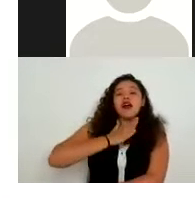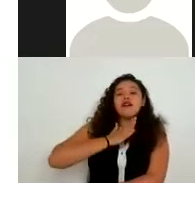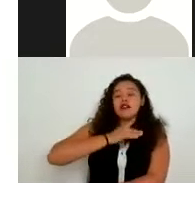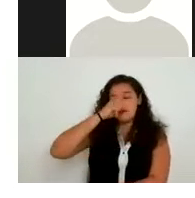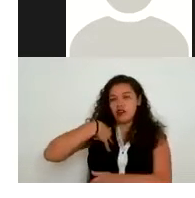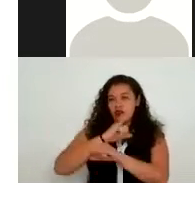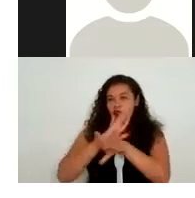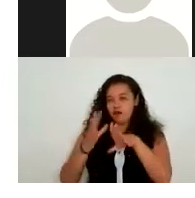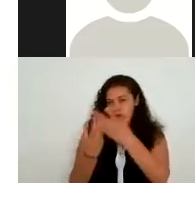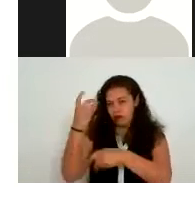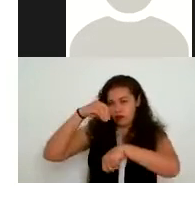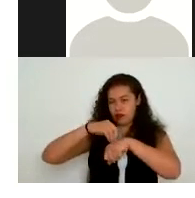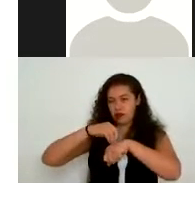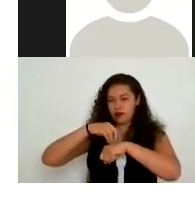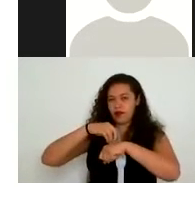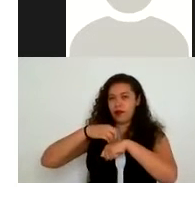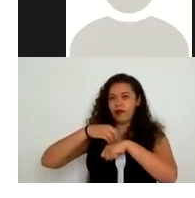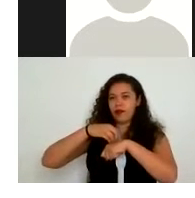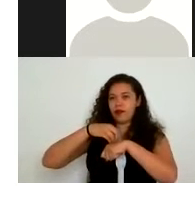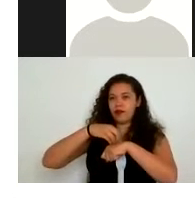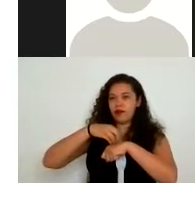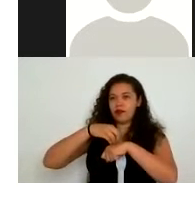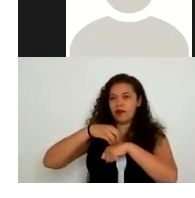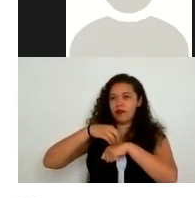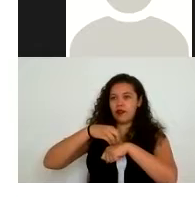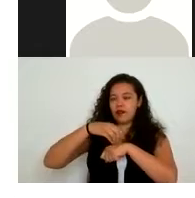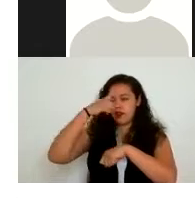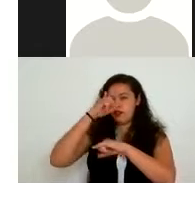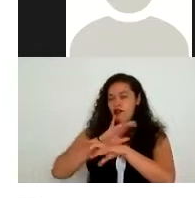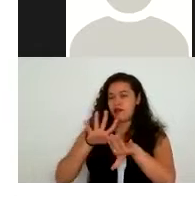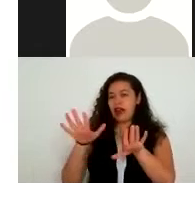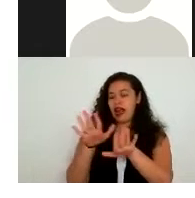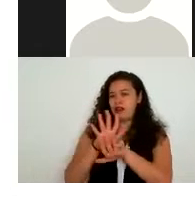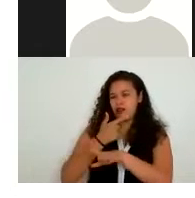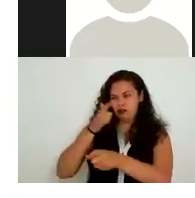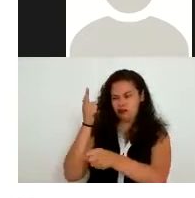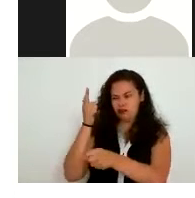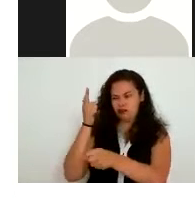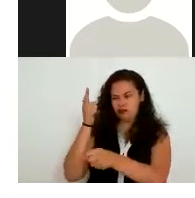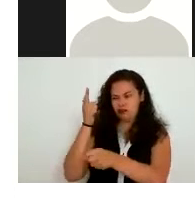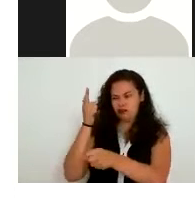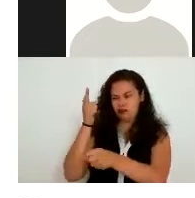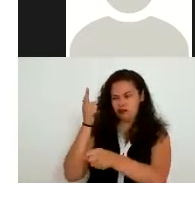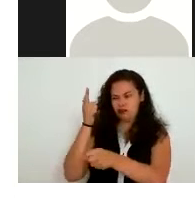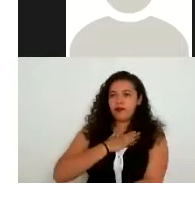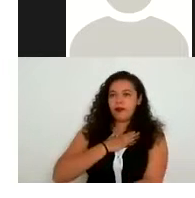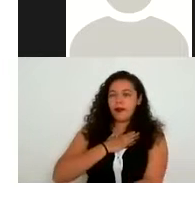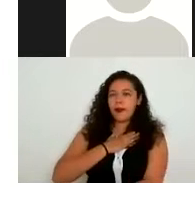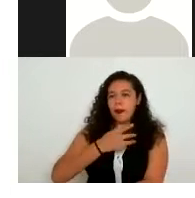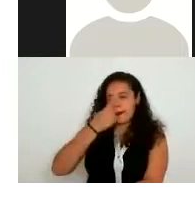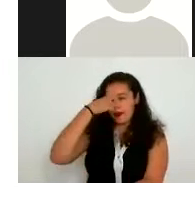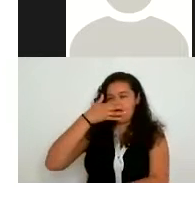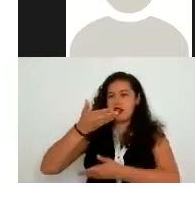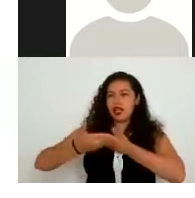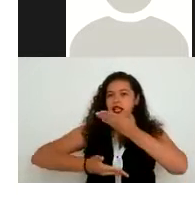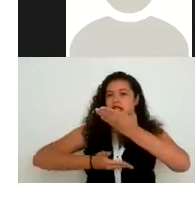identifiquemos que un dato cambió o se actualizó en este caso se dice dentro de este principio que se cumple con